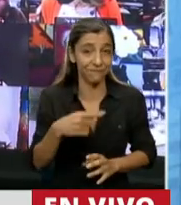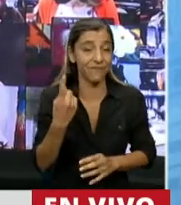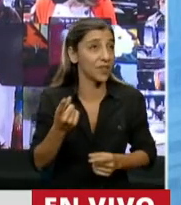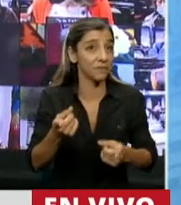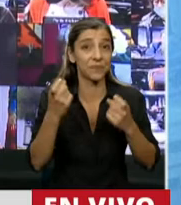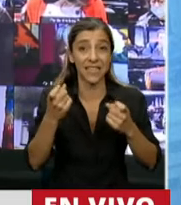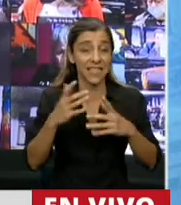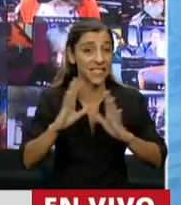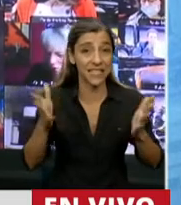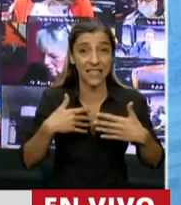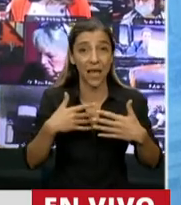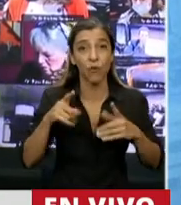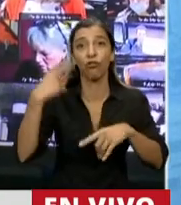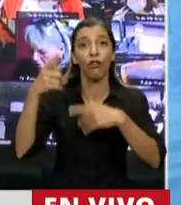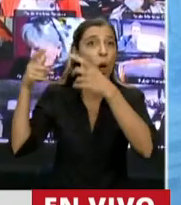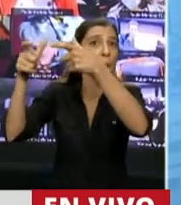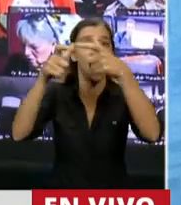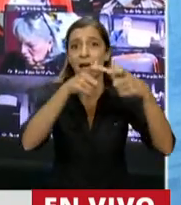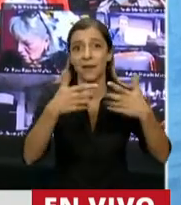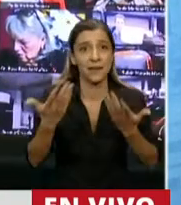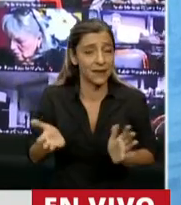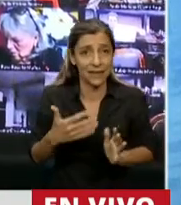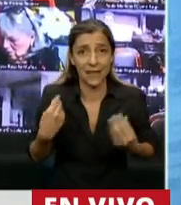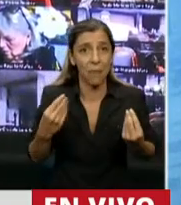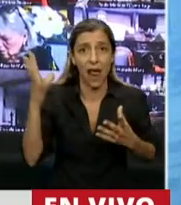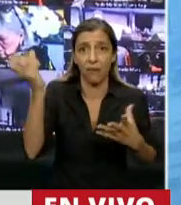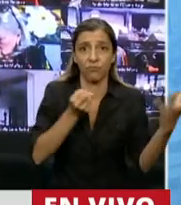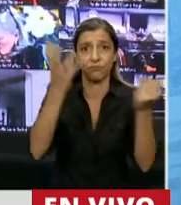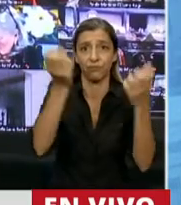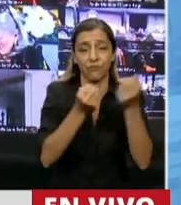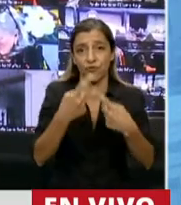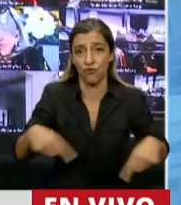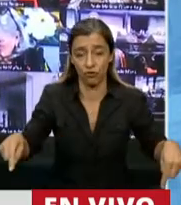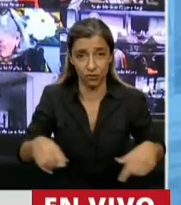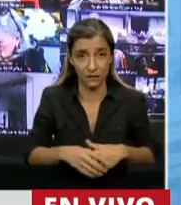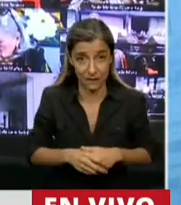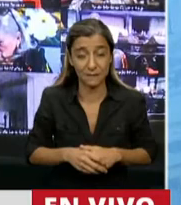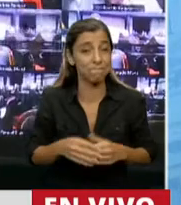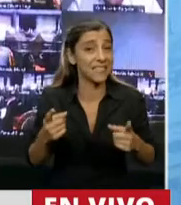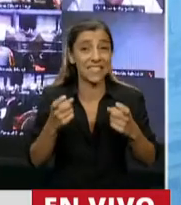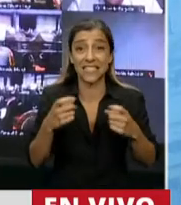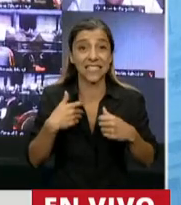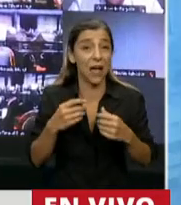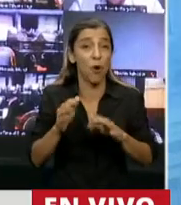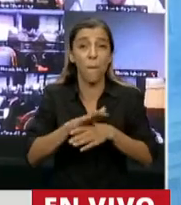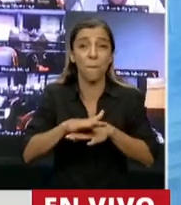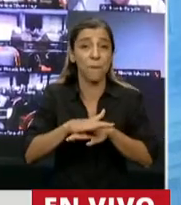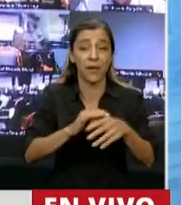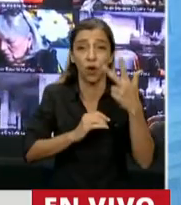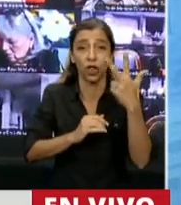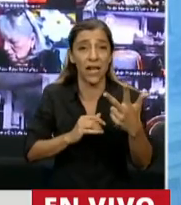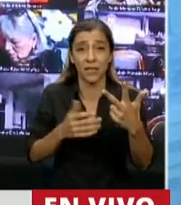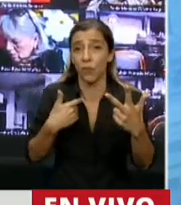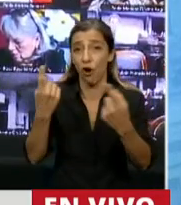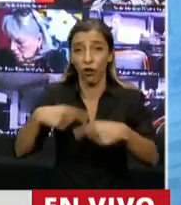cubrir la demanda que hoy tenemos de recursos? Tres. No nos va a alcanzar siquiera con todos los